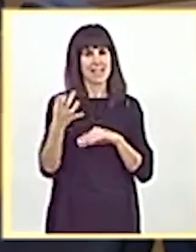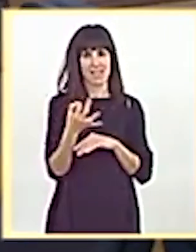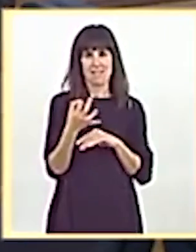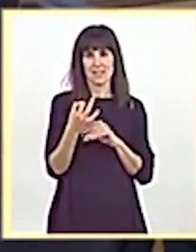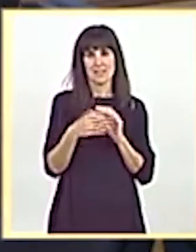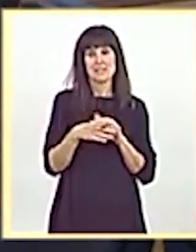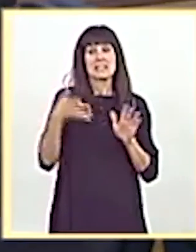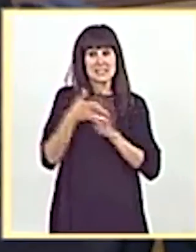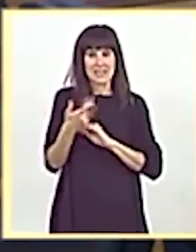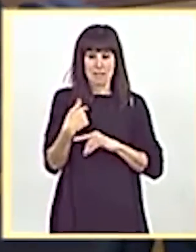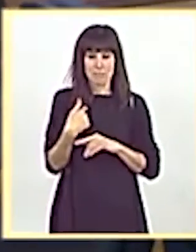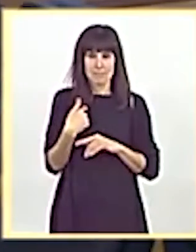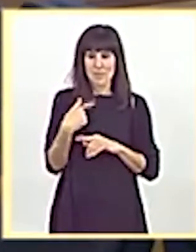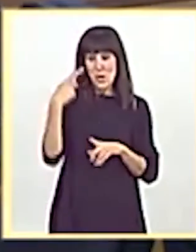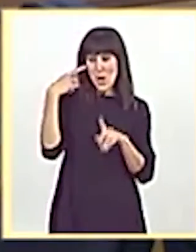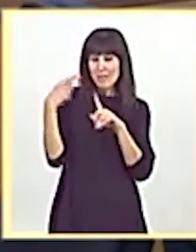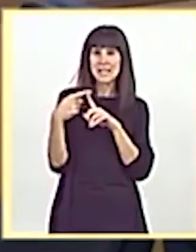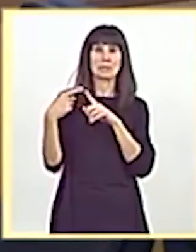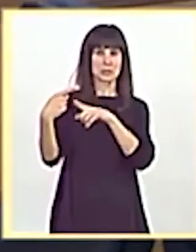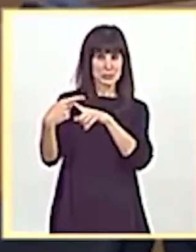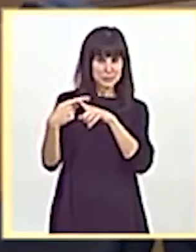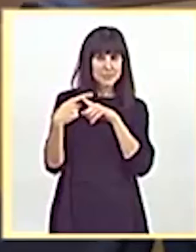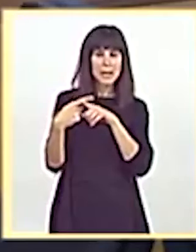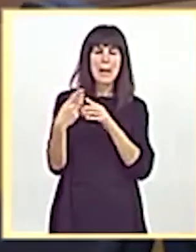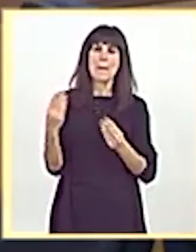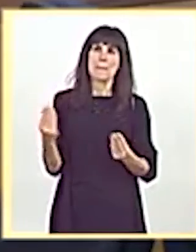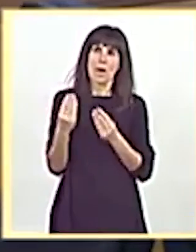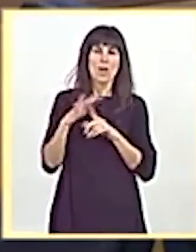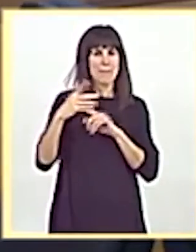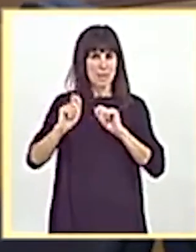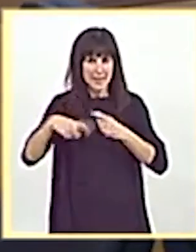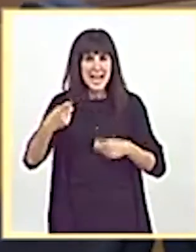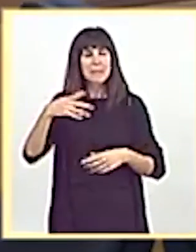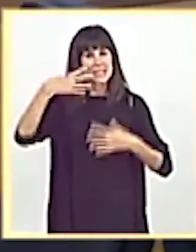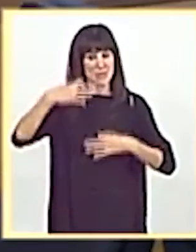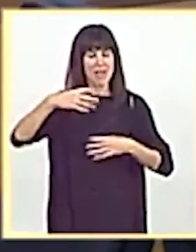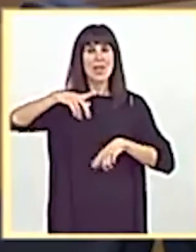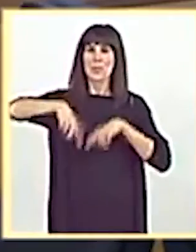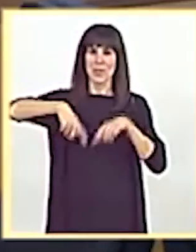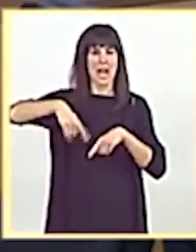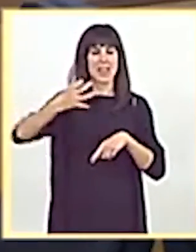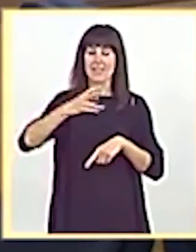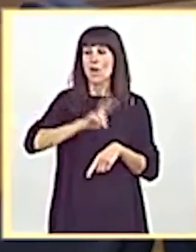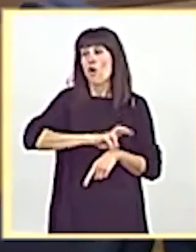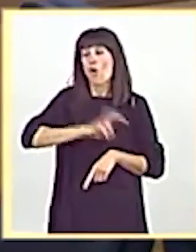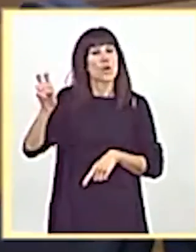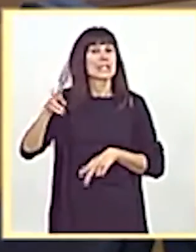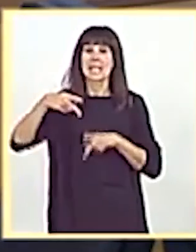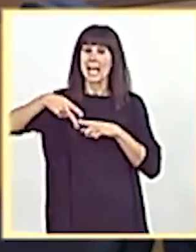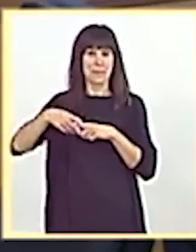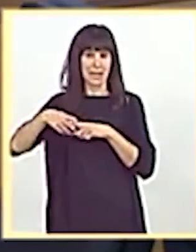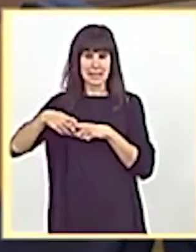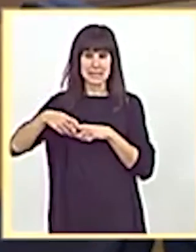en la medida en que compartimos estos objetivos de mejora medioambiental y de seguridad vial, pues tendremos que recurrir a otras herramientas.